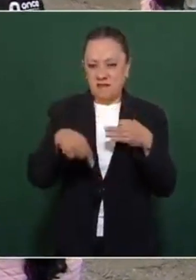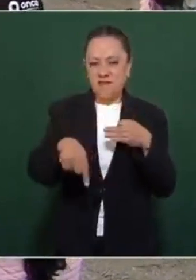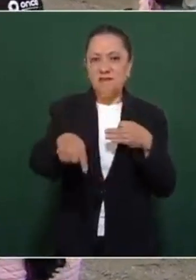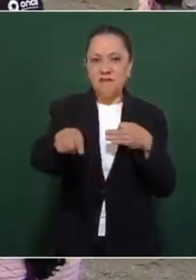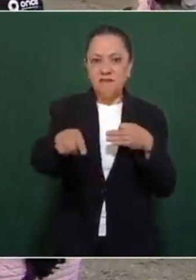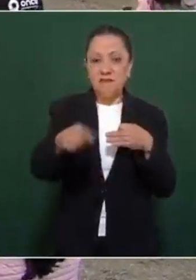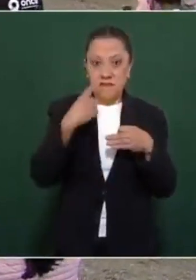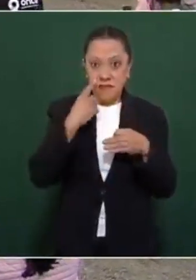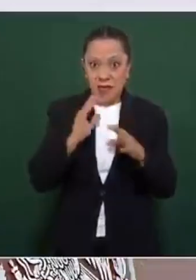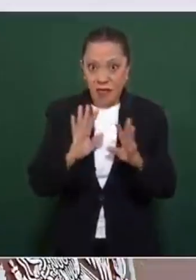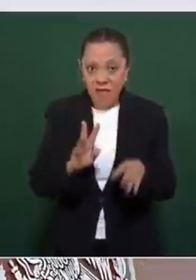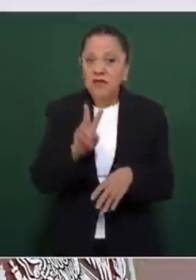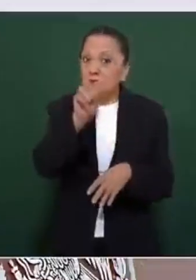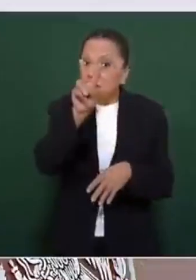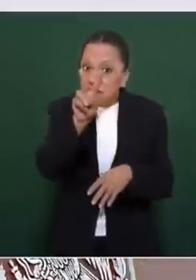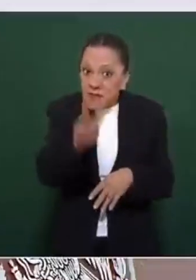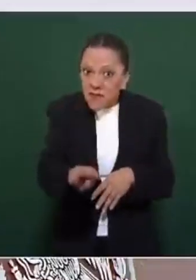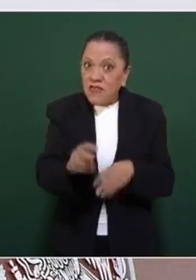si se está o no